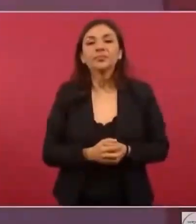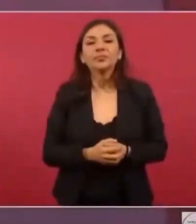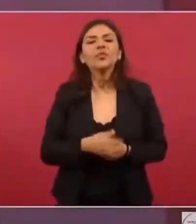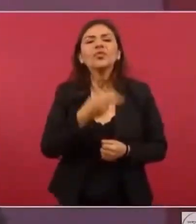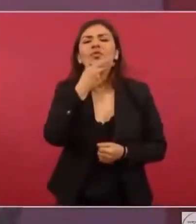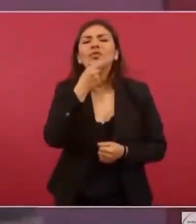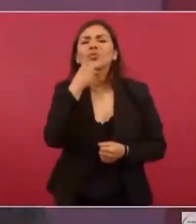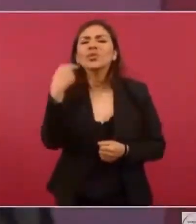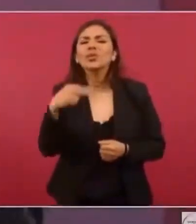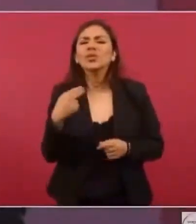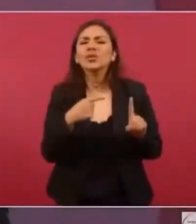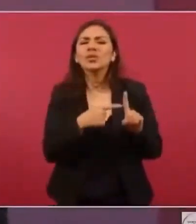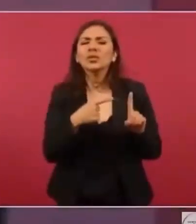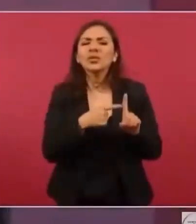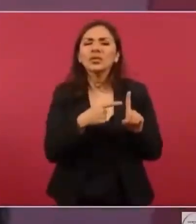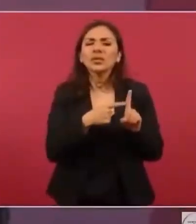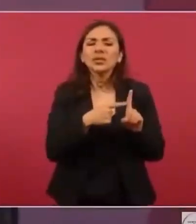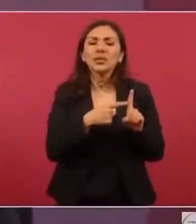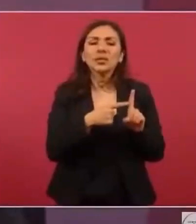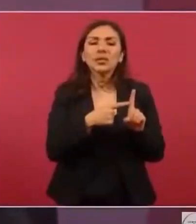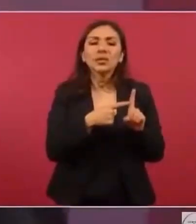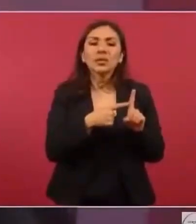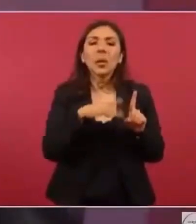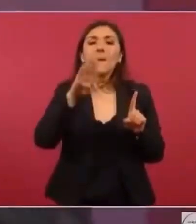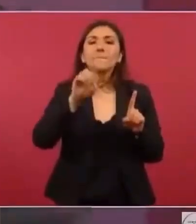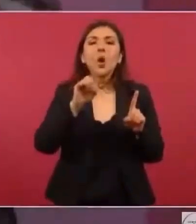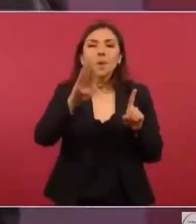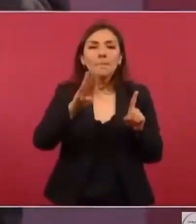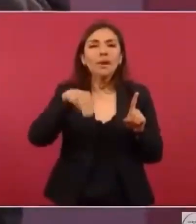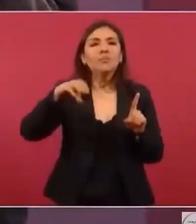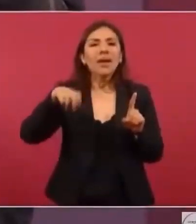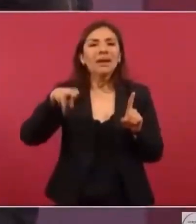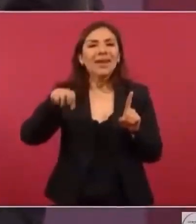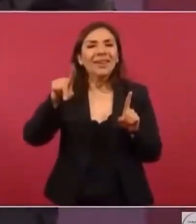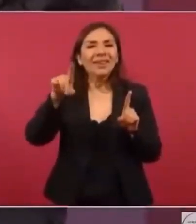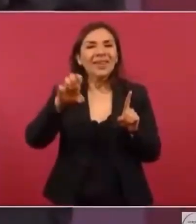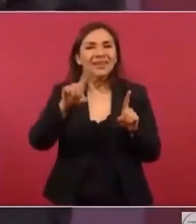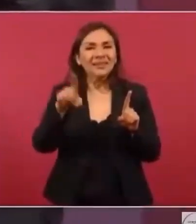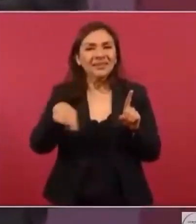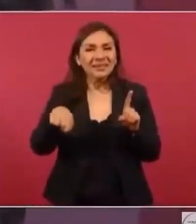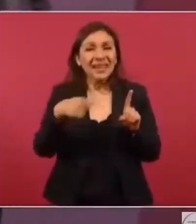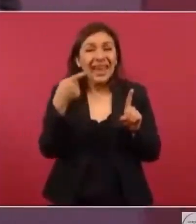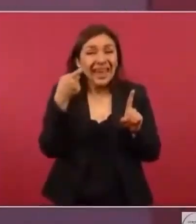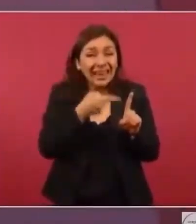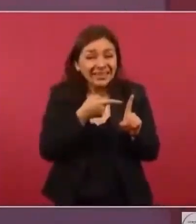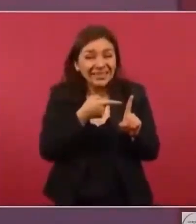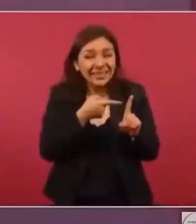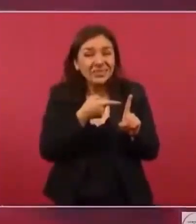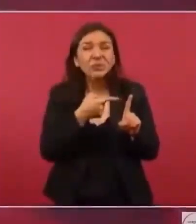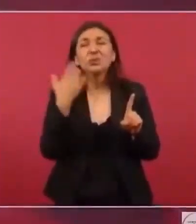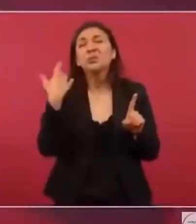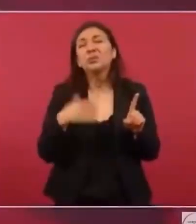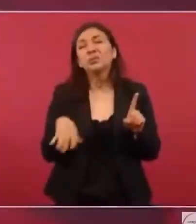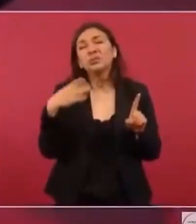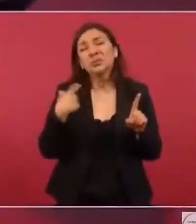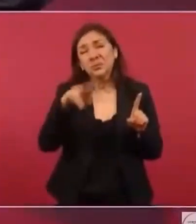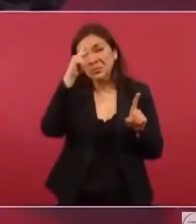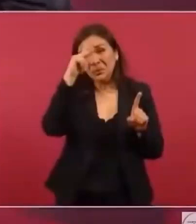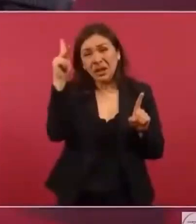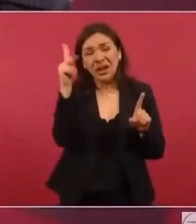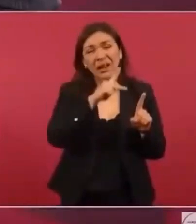Bob Menéndez. Ese ha sacado